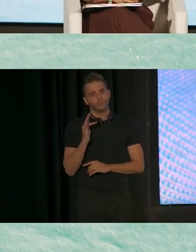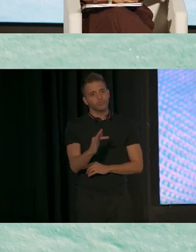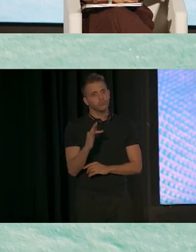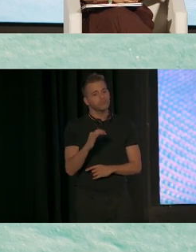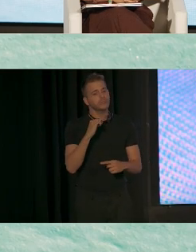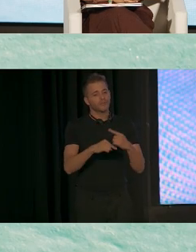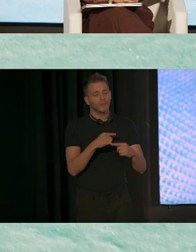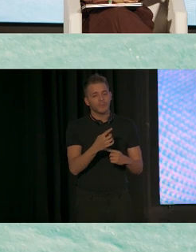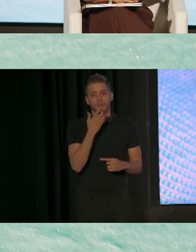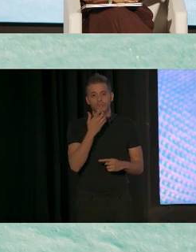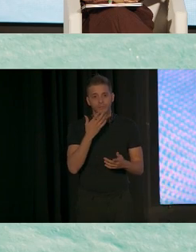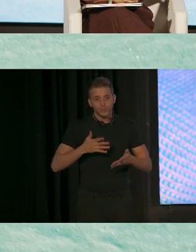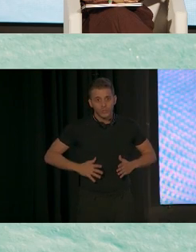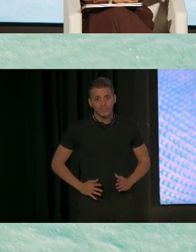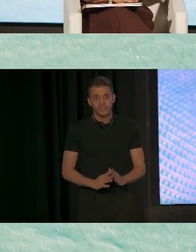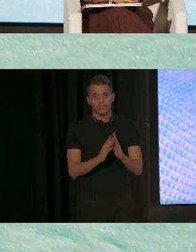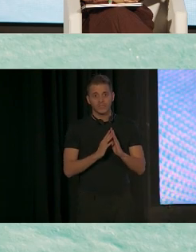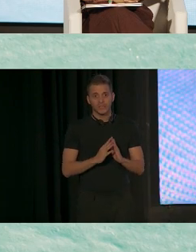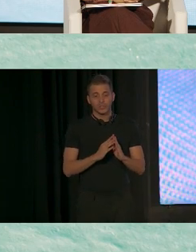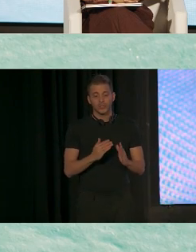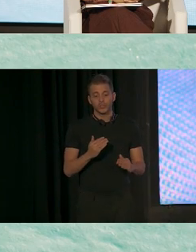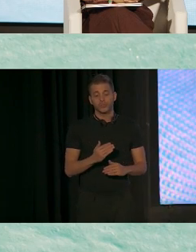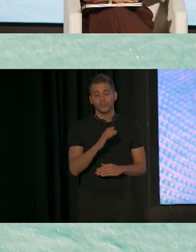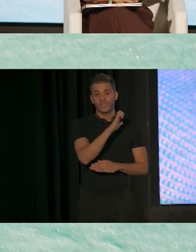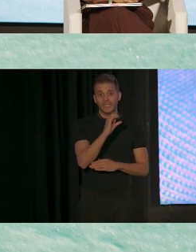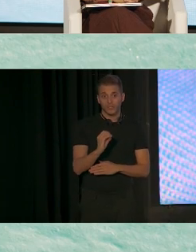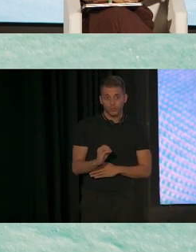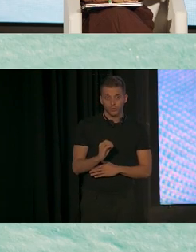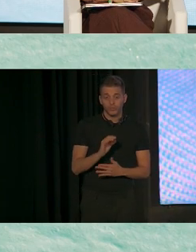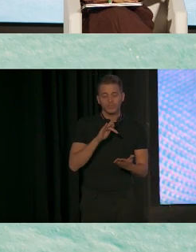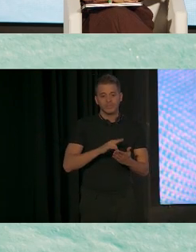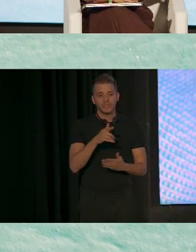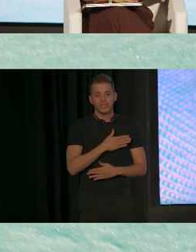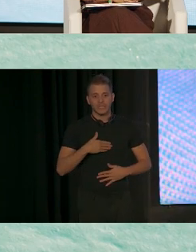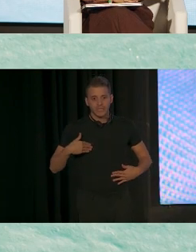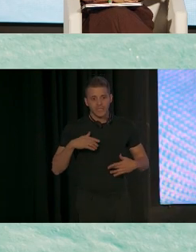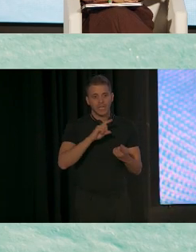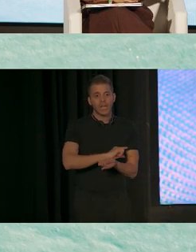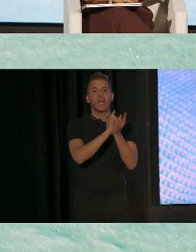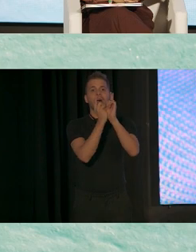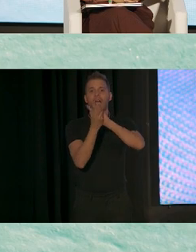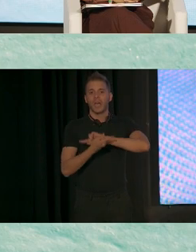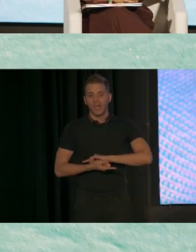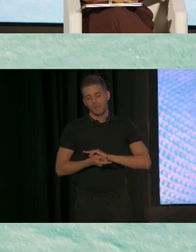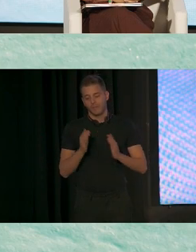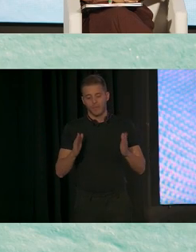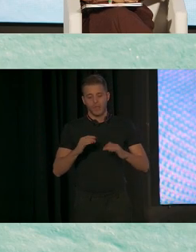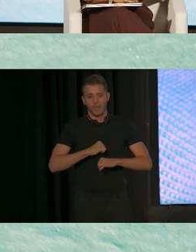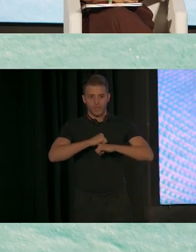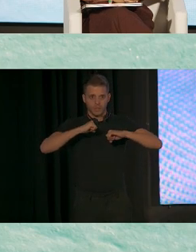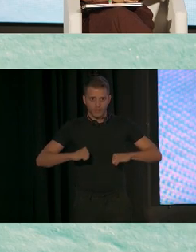que tienen hijos en la secundaria y que quieren prepararse para la transición a la edad adulta.